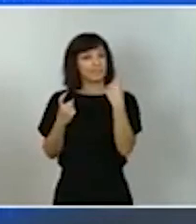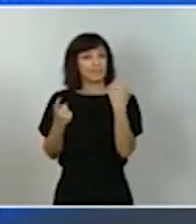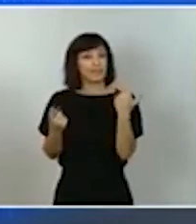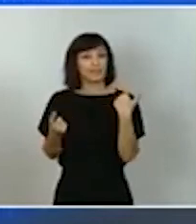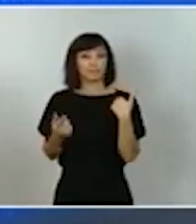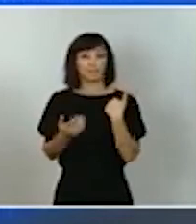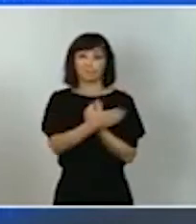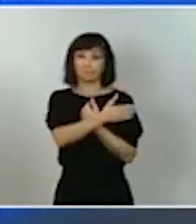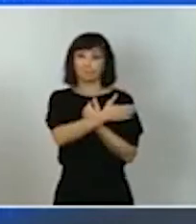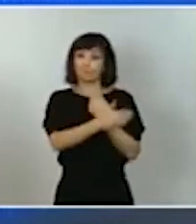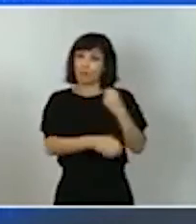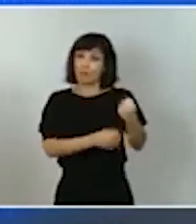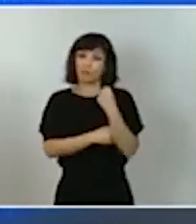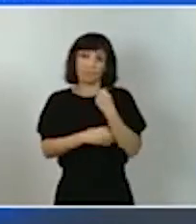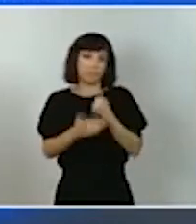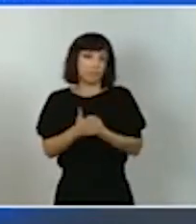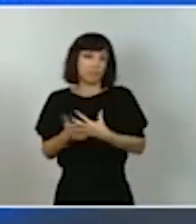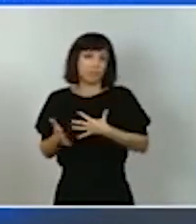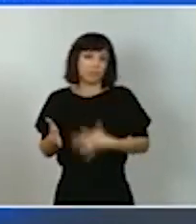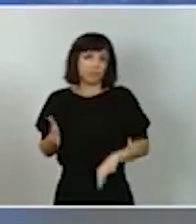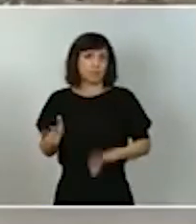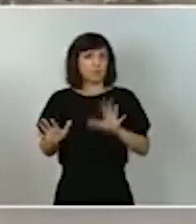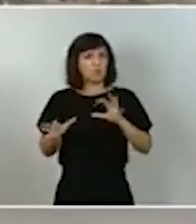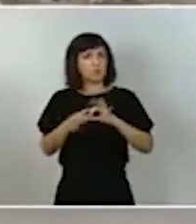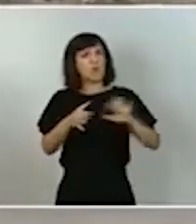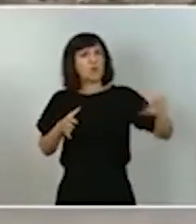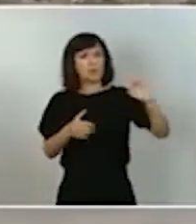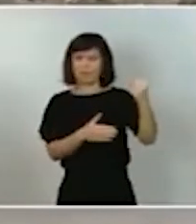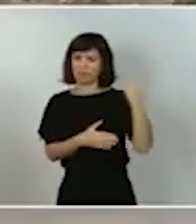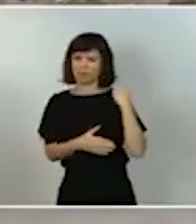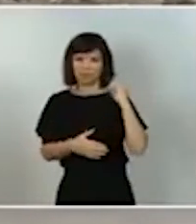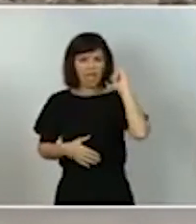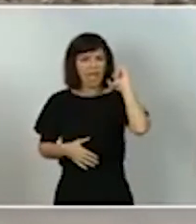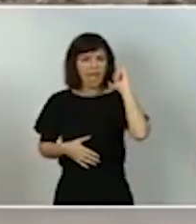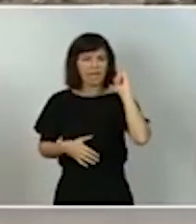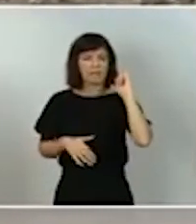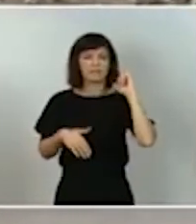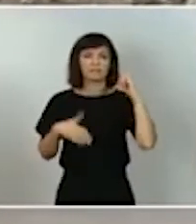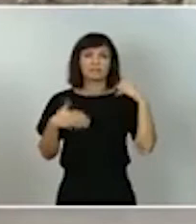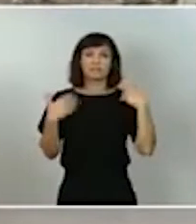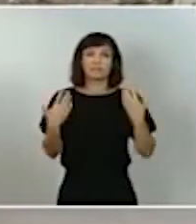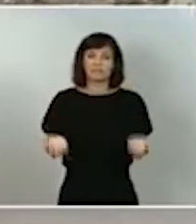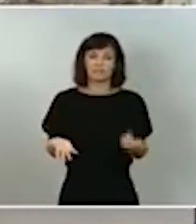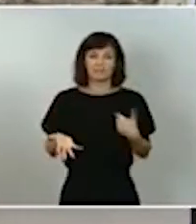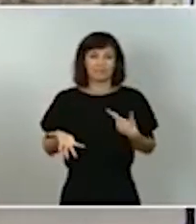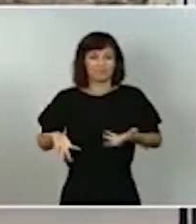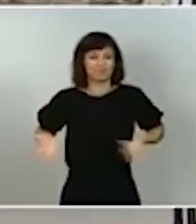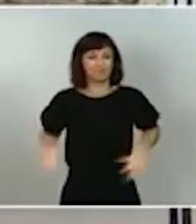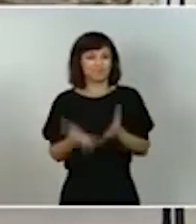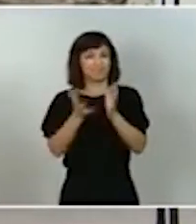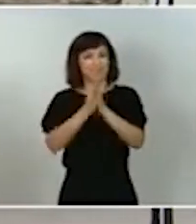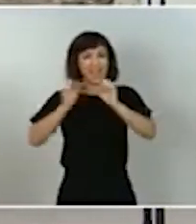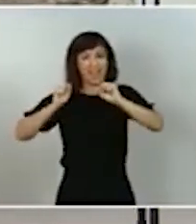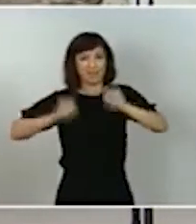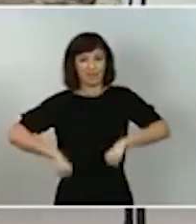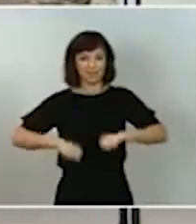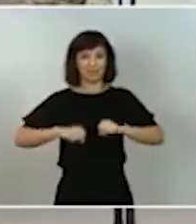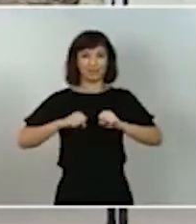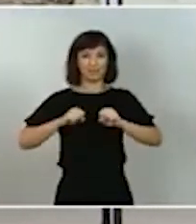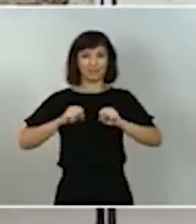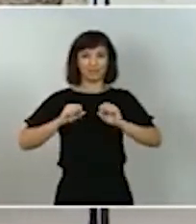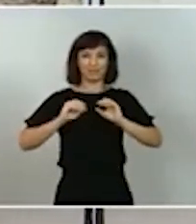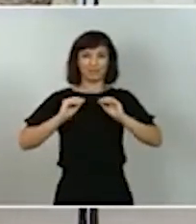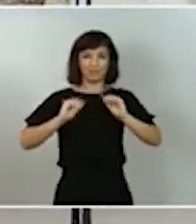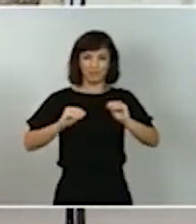posible ya disponemos del respaldo de la Unión Europea también del impulso y los acuerdos y la estabilidad que propician esos acuerdos por parte de los